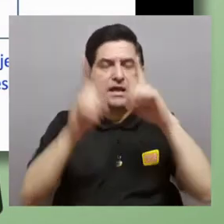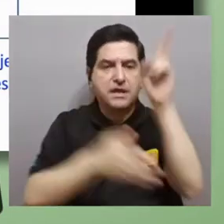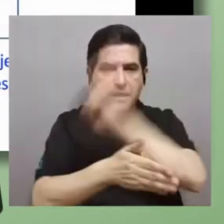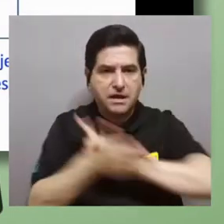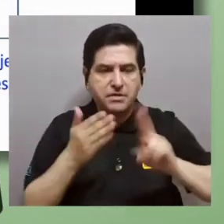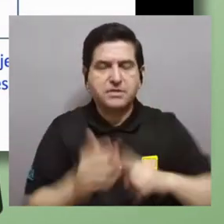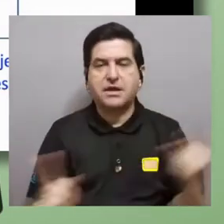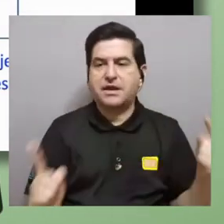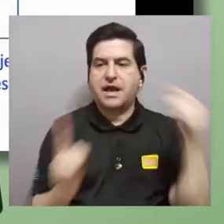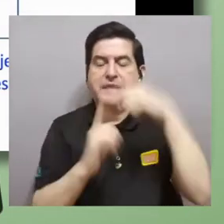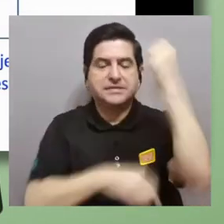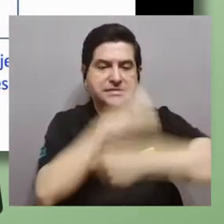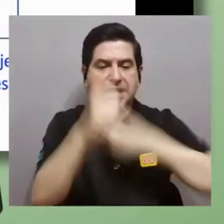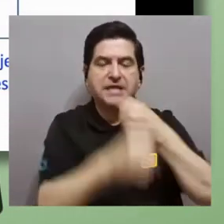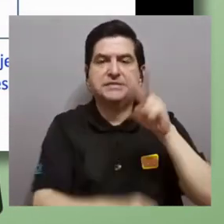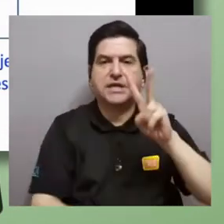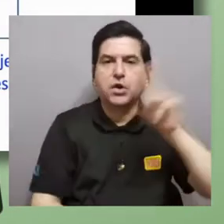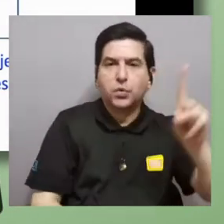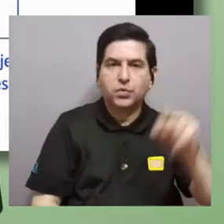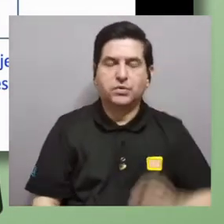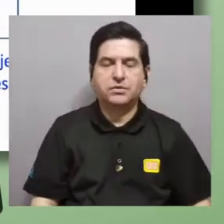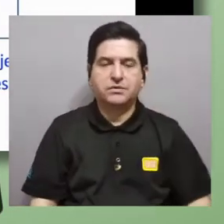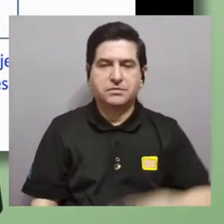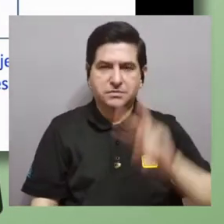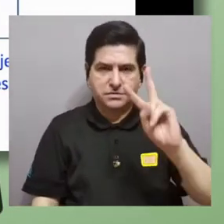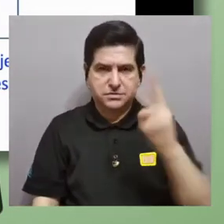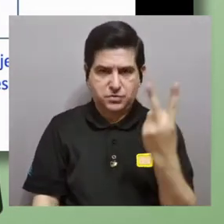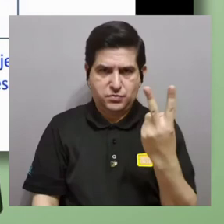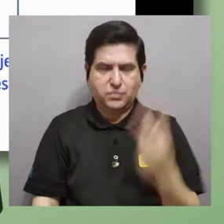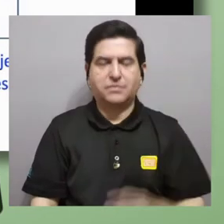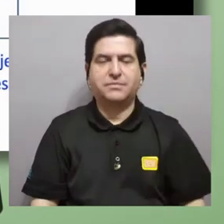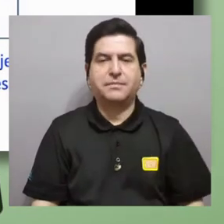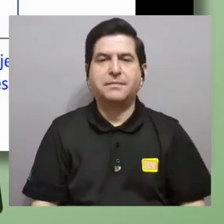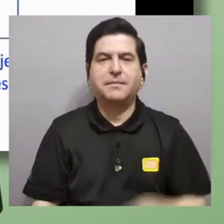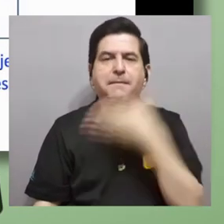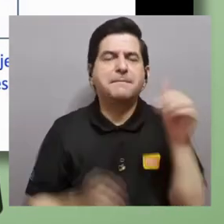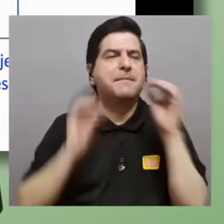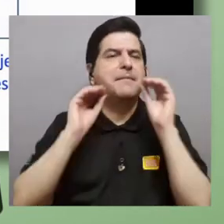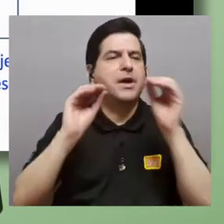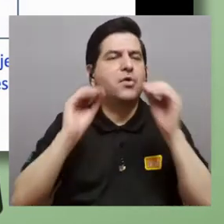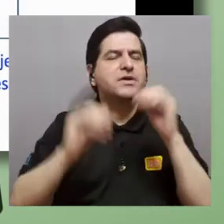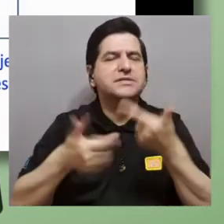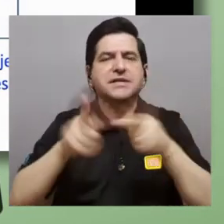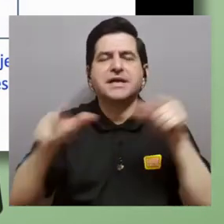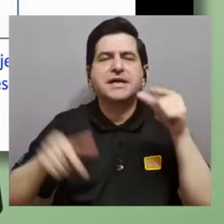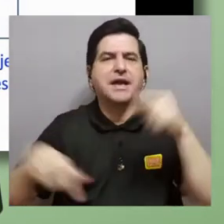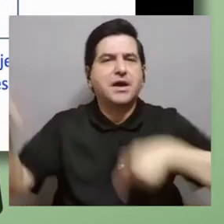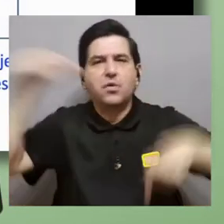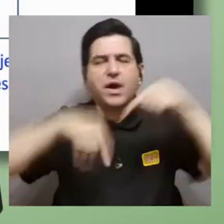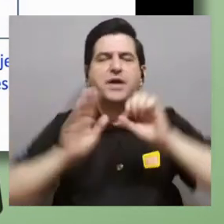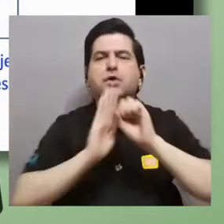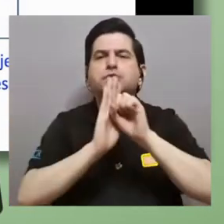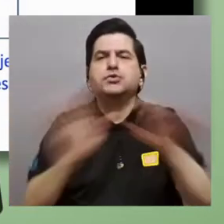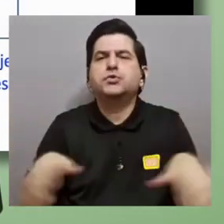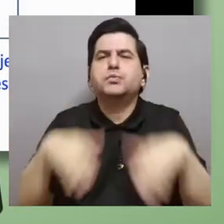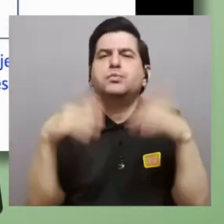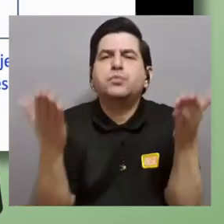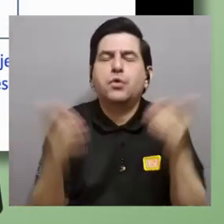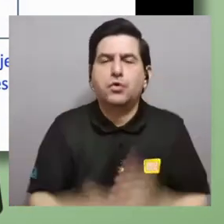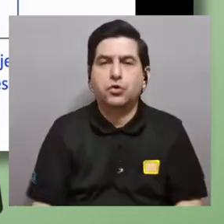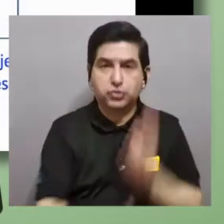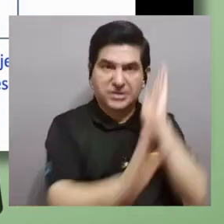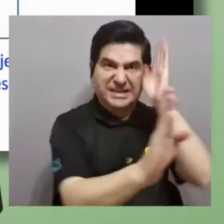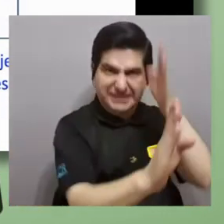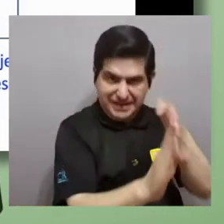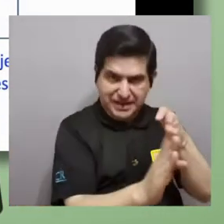educación universitaria al siglo XXI y segundo ¿cómo es mejor enseñar el lenguaje químico el simbolismo químico de una